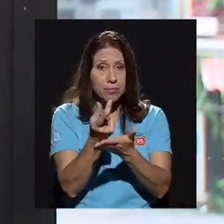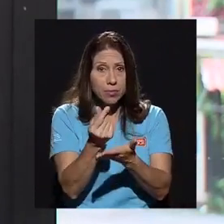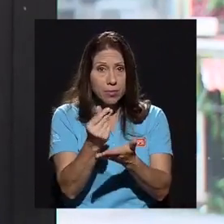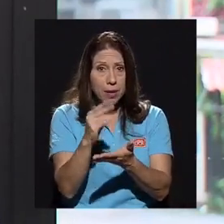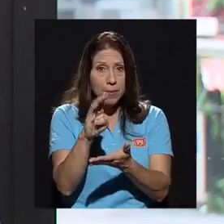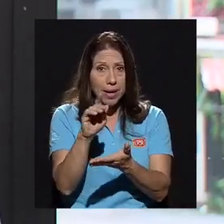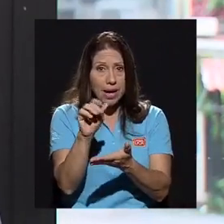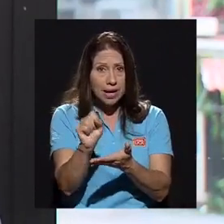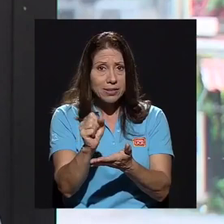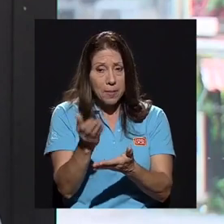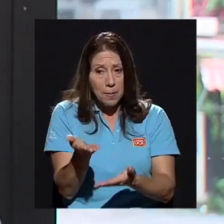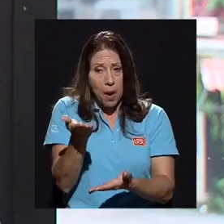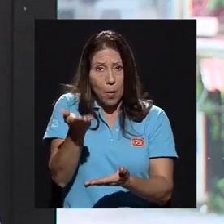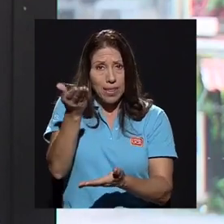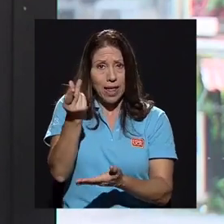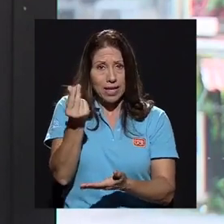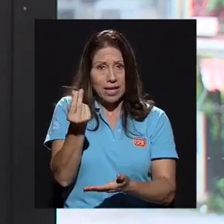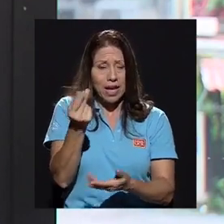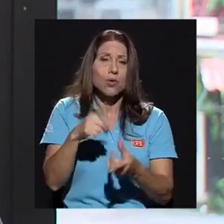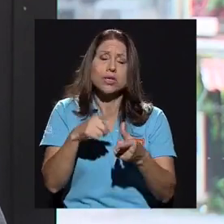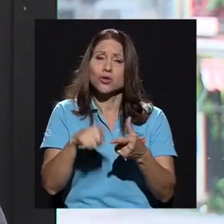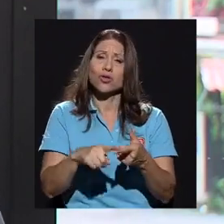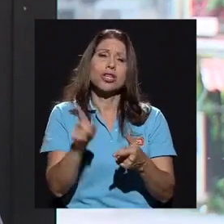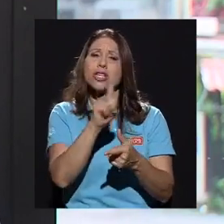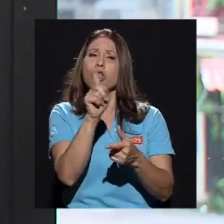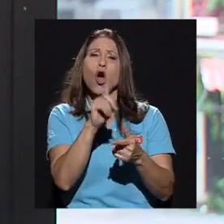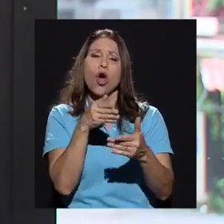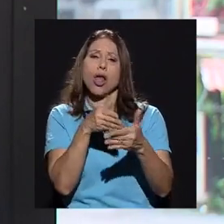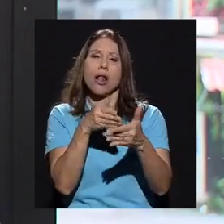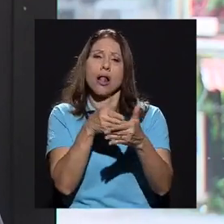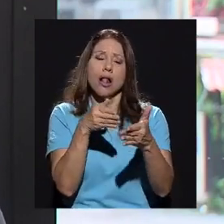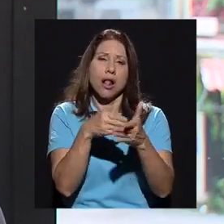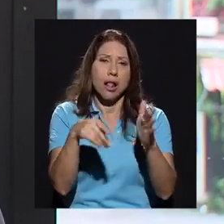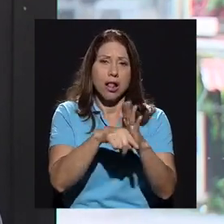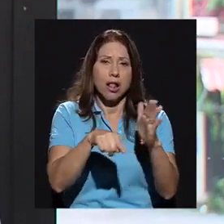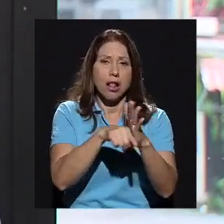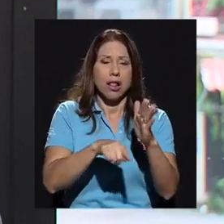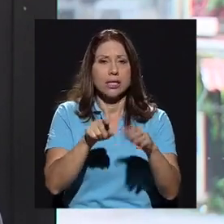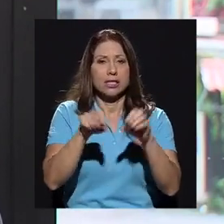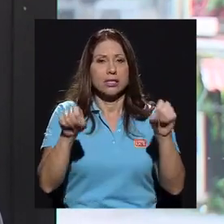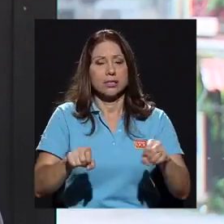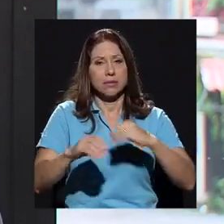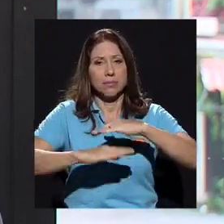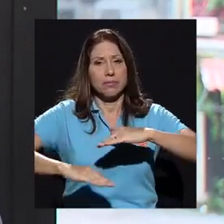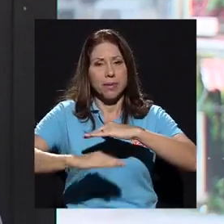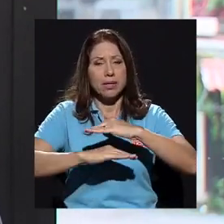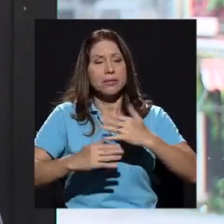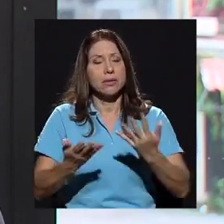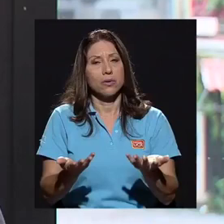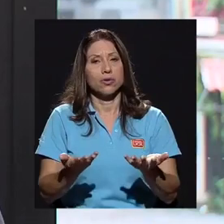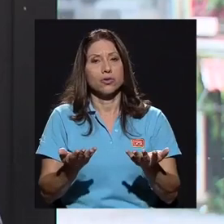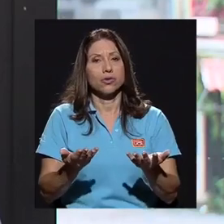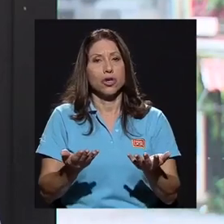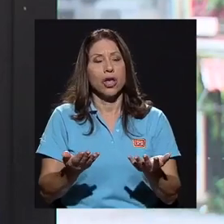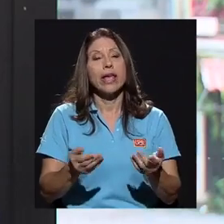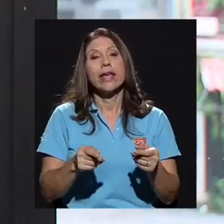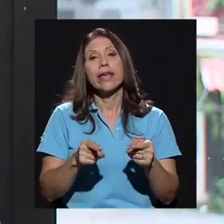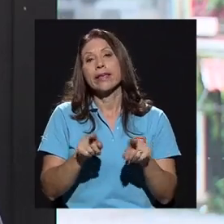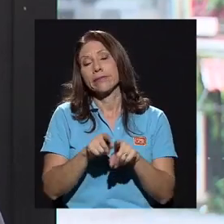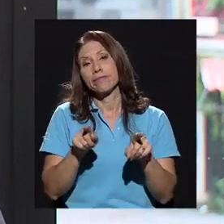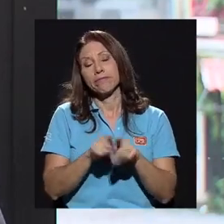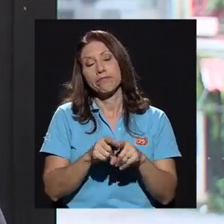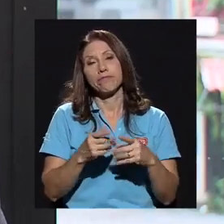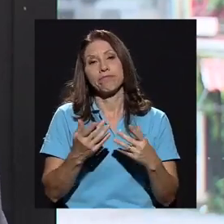dinero. Entonces, no se van a ver perjudicados los sistemas básicos y, por dicha,